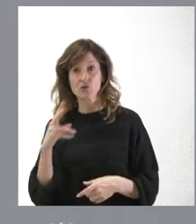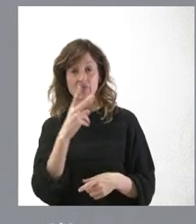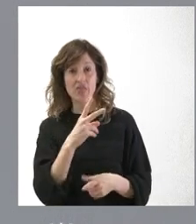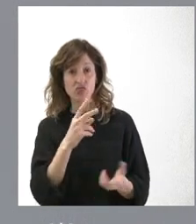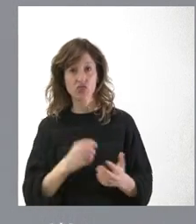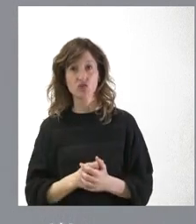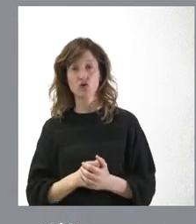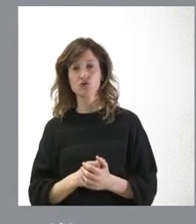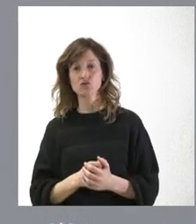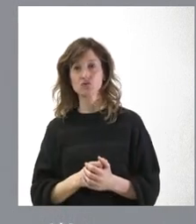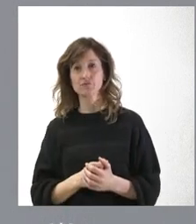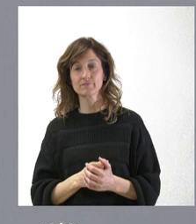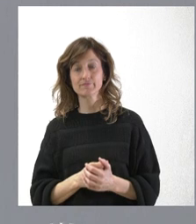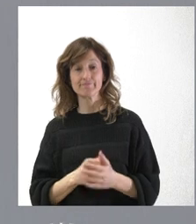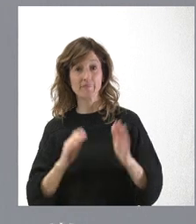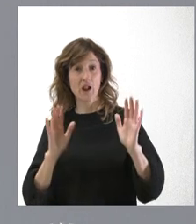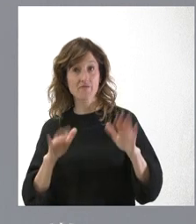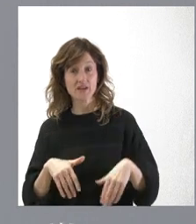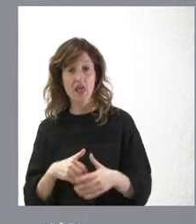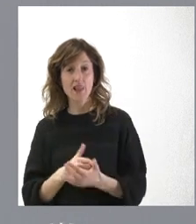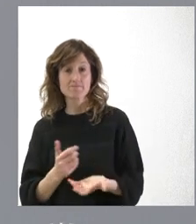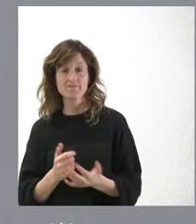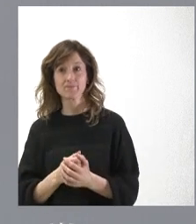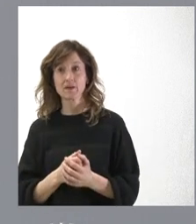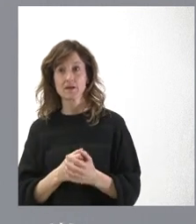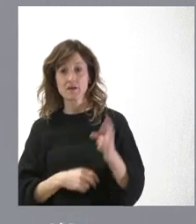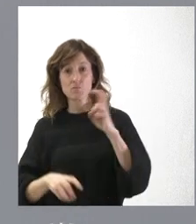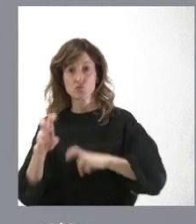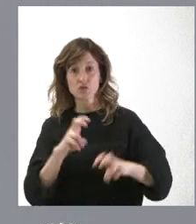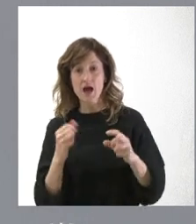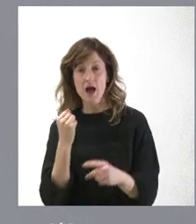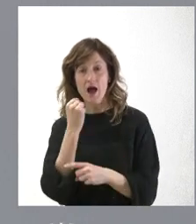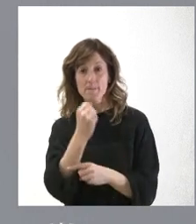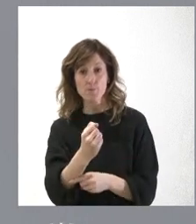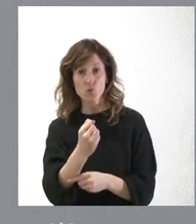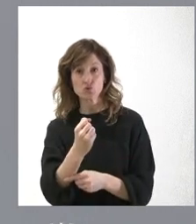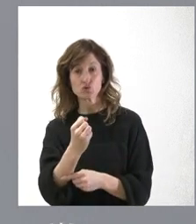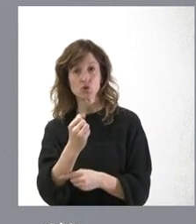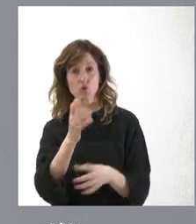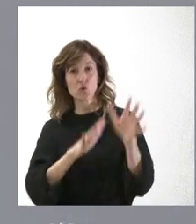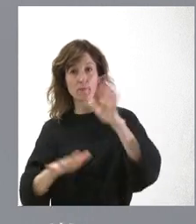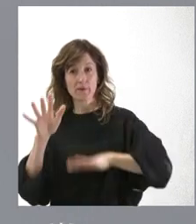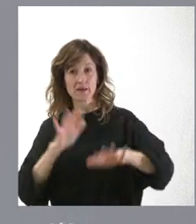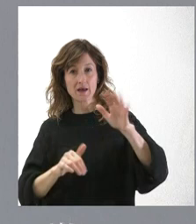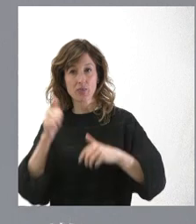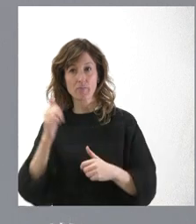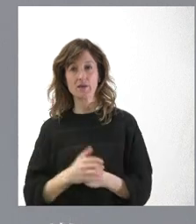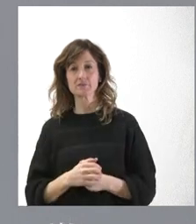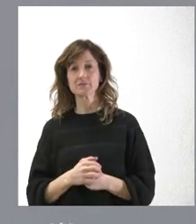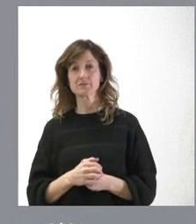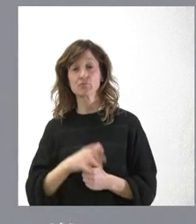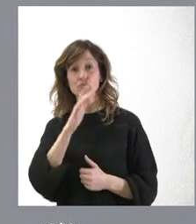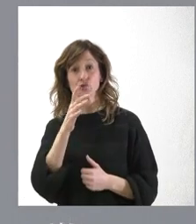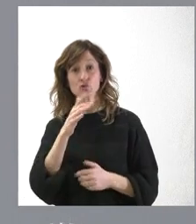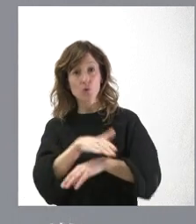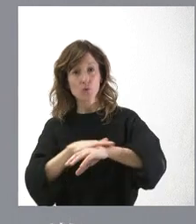entre las comunidades autónomas puede notarse menos. Pero vea cuándo tienes que buscar apoyos, pues resulta que es un poco más complicado. Y, por tanto, yo creo que el Gobierno